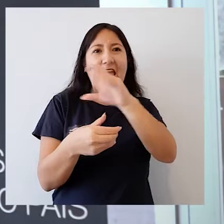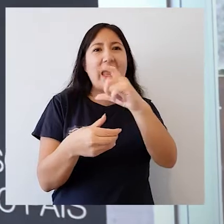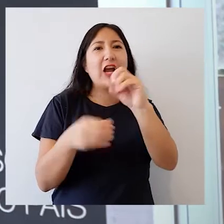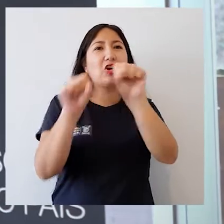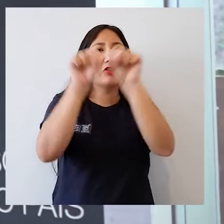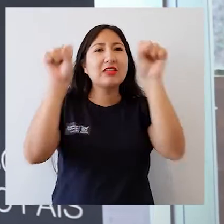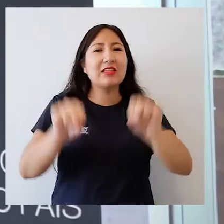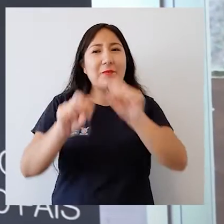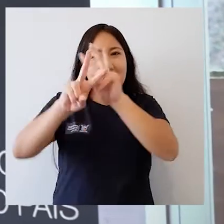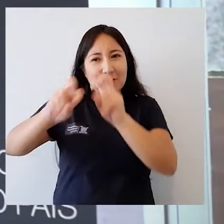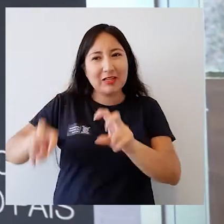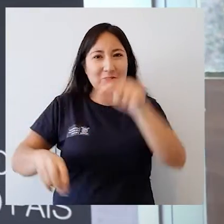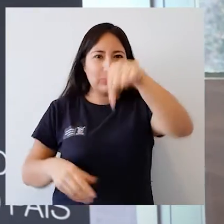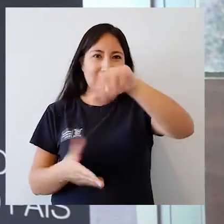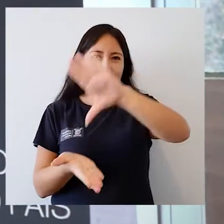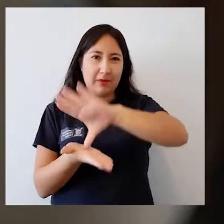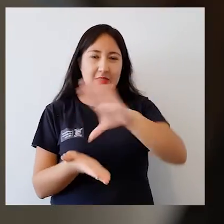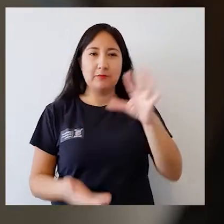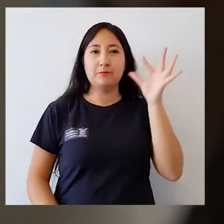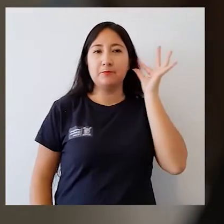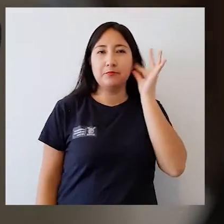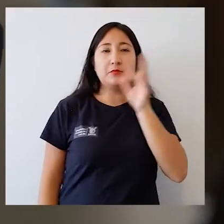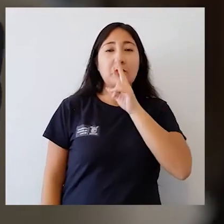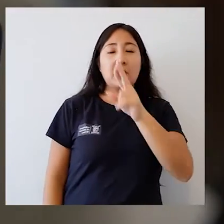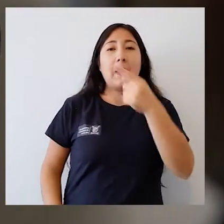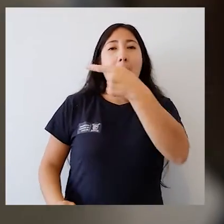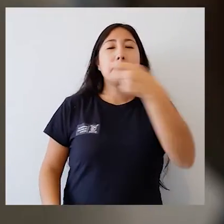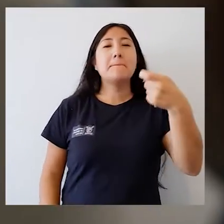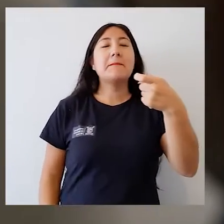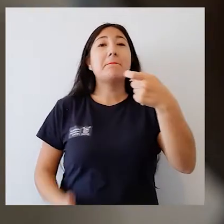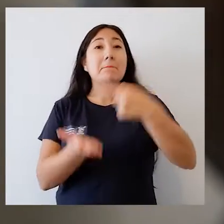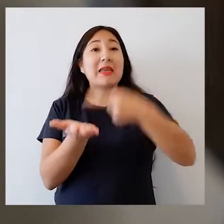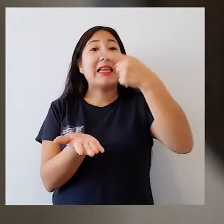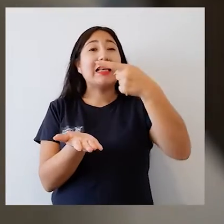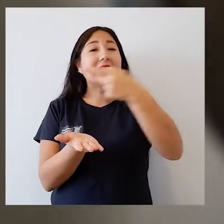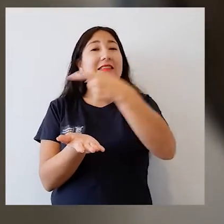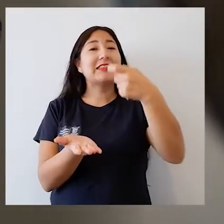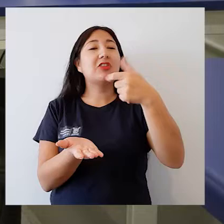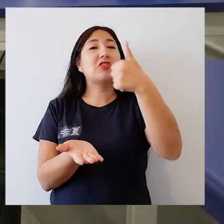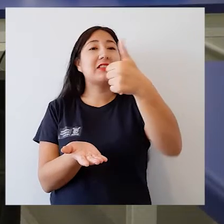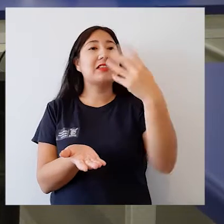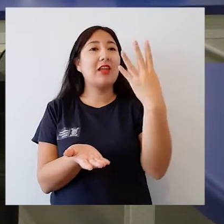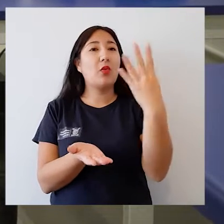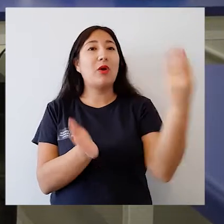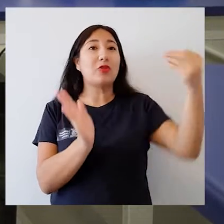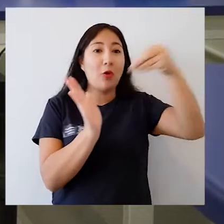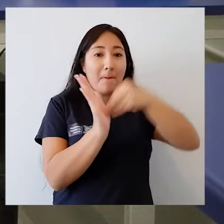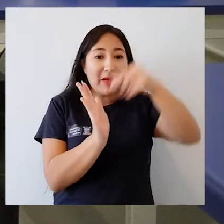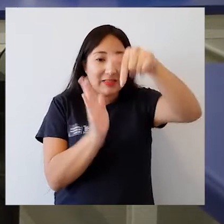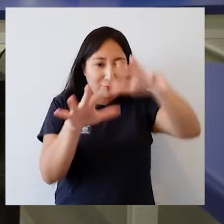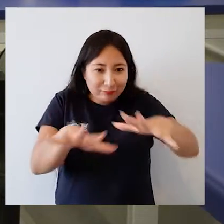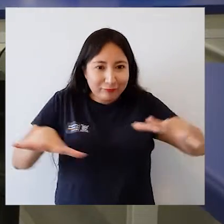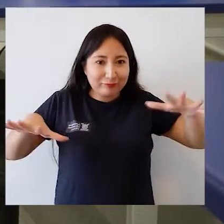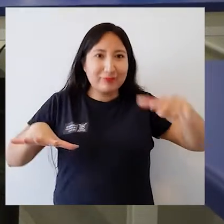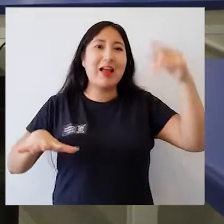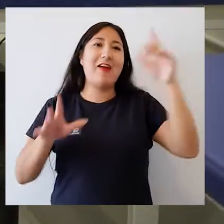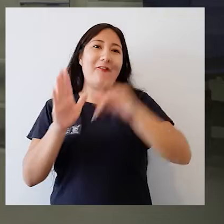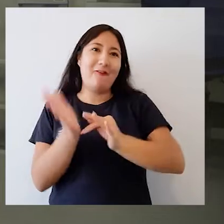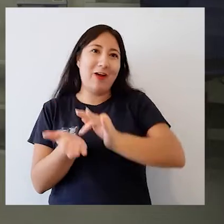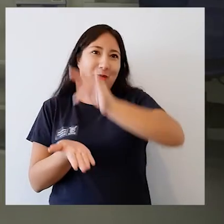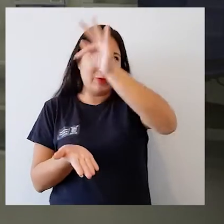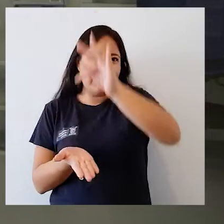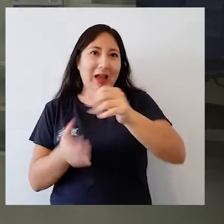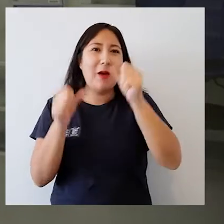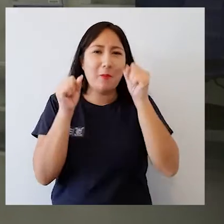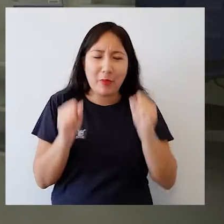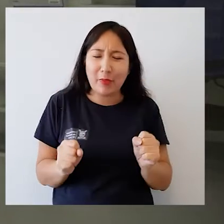ecosistema de investigación del país. 1.164 metros cuadrados más para nuestra facultad, la posibilidad